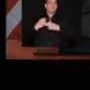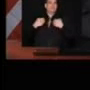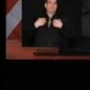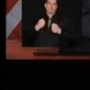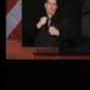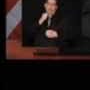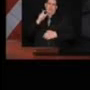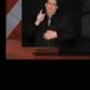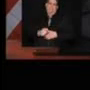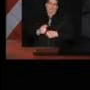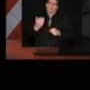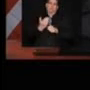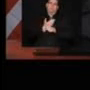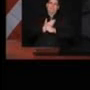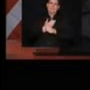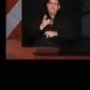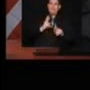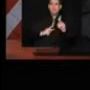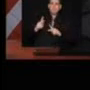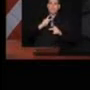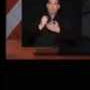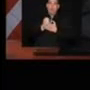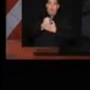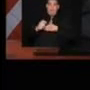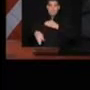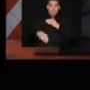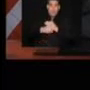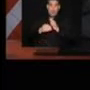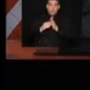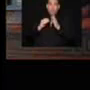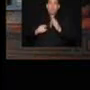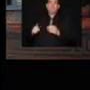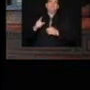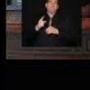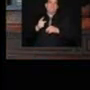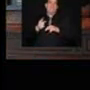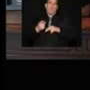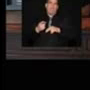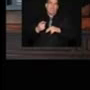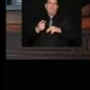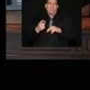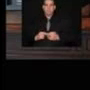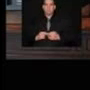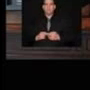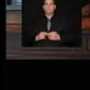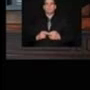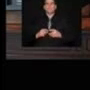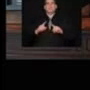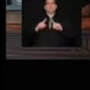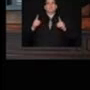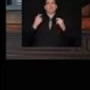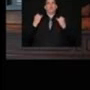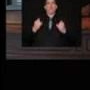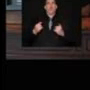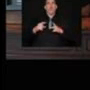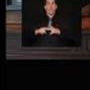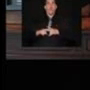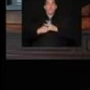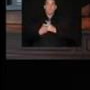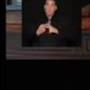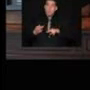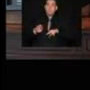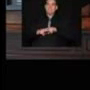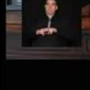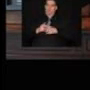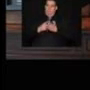despedir gente, sin cobrarle de más a los estudiantes ni aumentar el crimen. En cambio, hoy comienzan los aumentos de